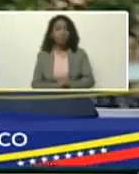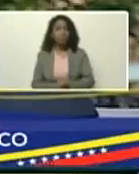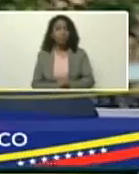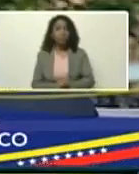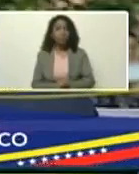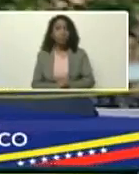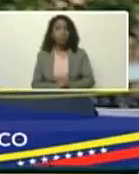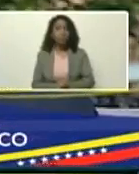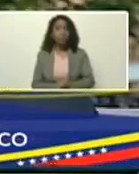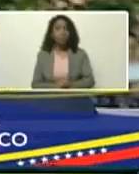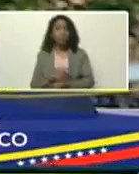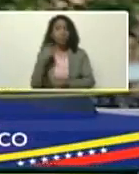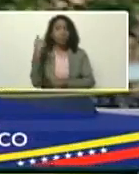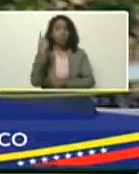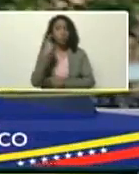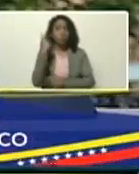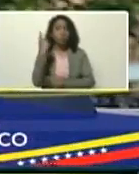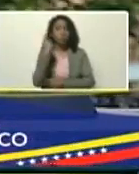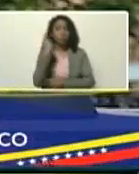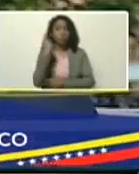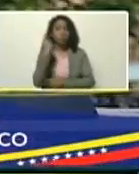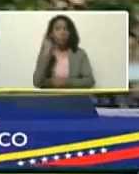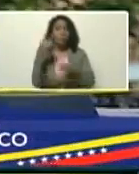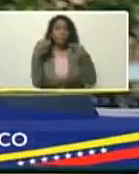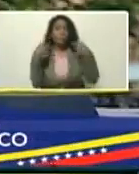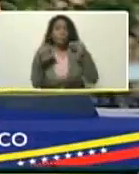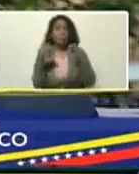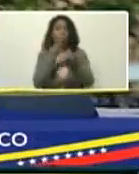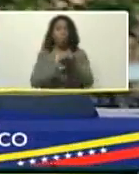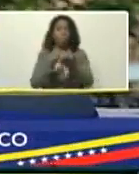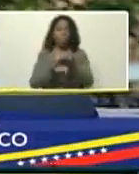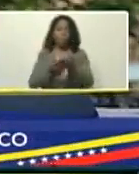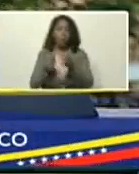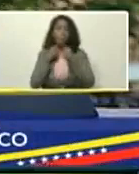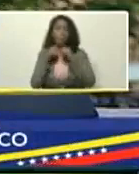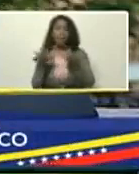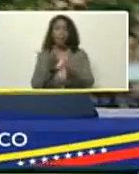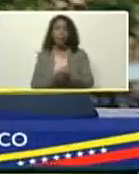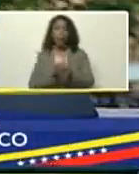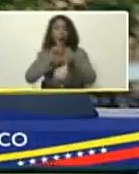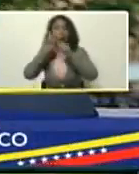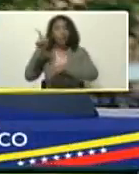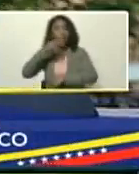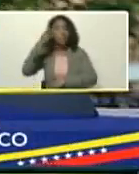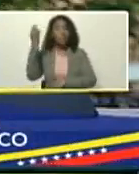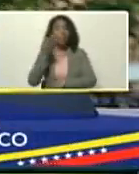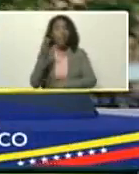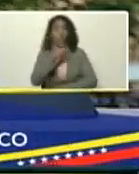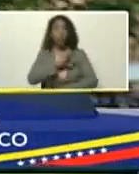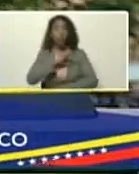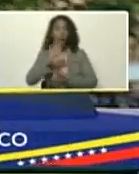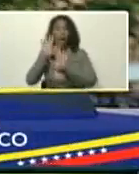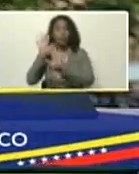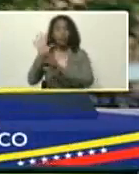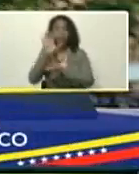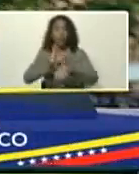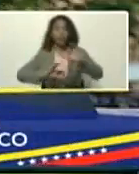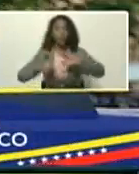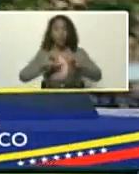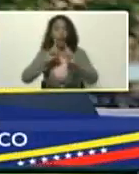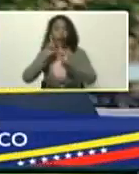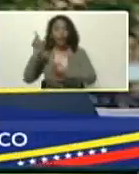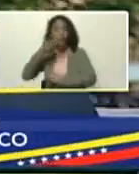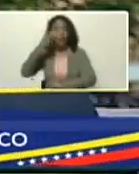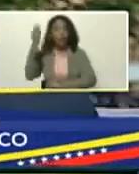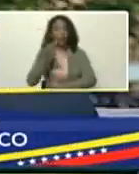es puro, papel escrito, perdido, este es el verdadero, socialismo científico, este